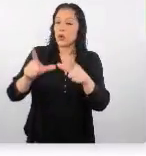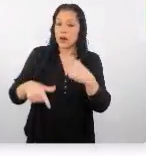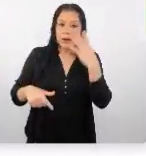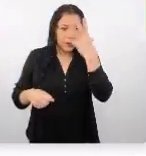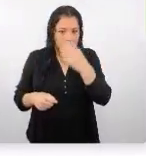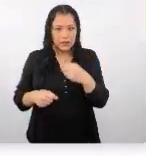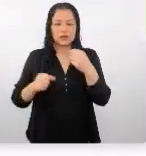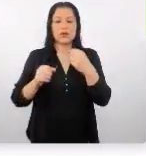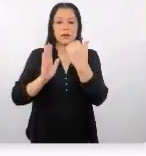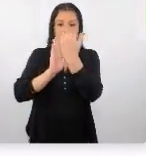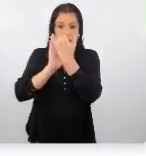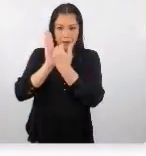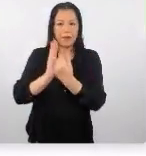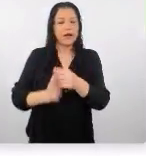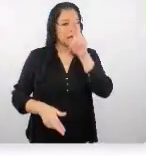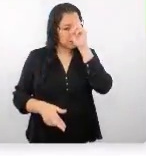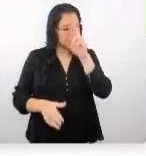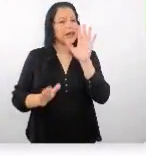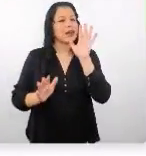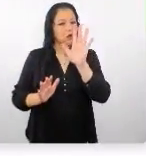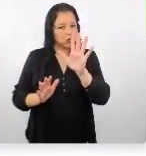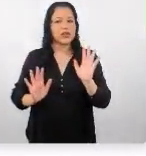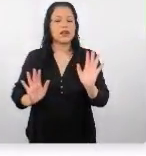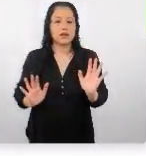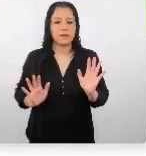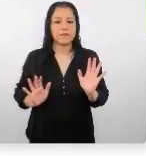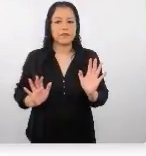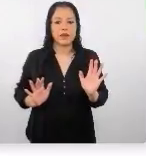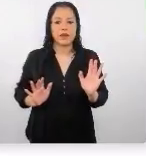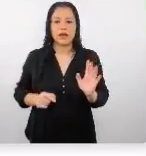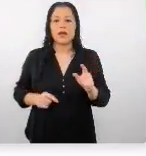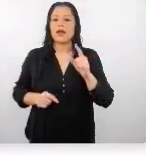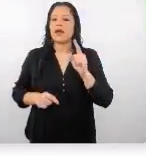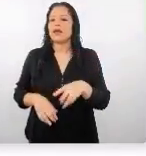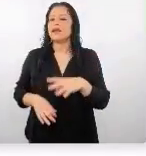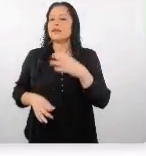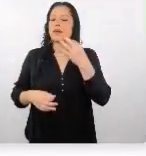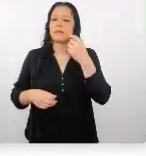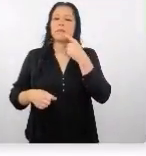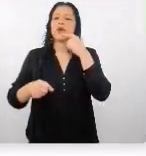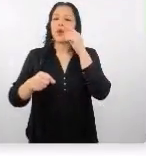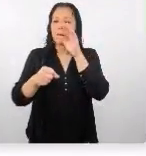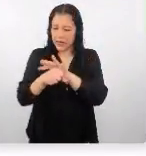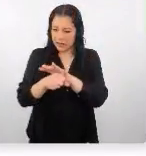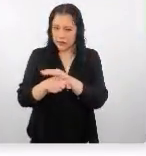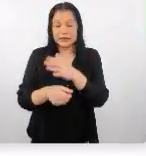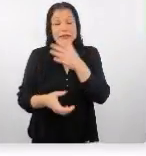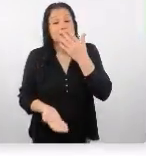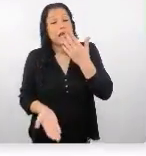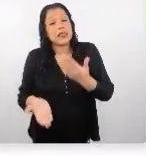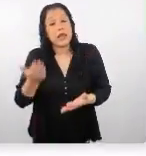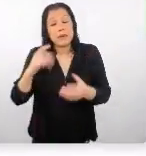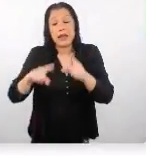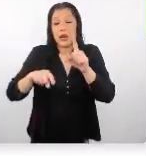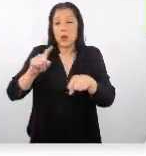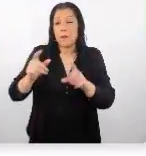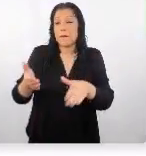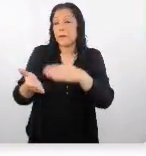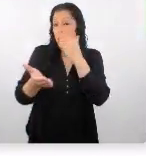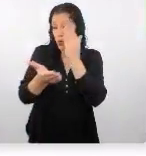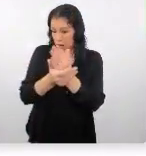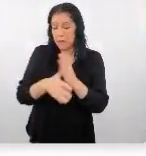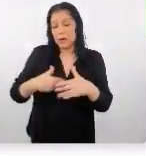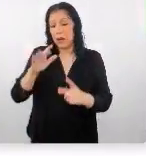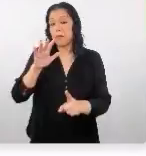itinerario respetar los cinco atractivos no siempre respetar la promesa de venta y si ocurriera algo inconveniente que puede